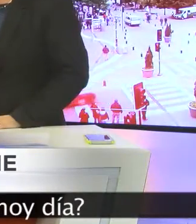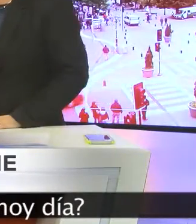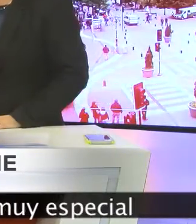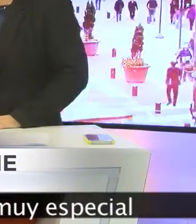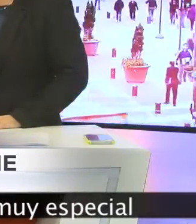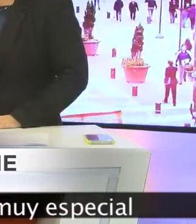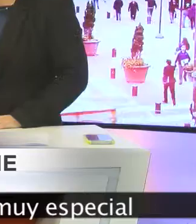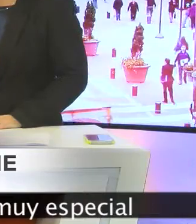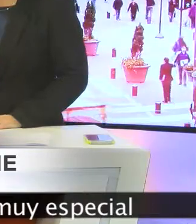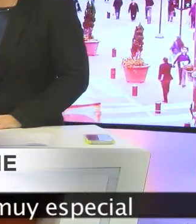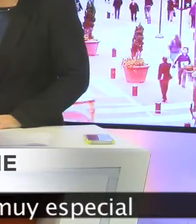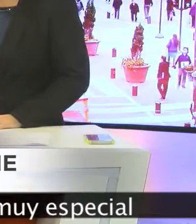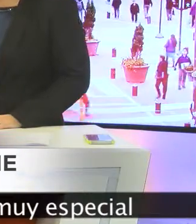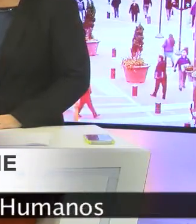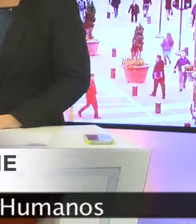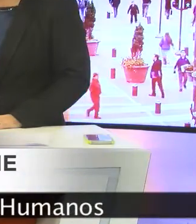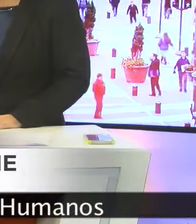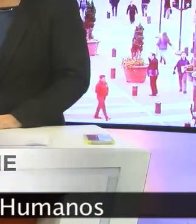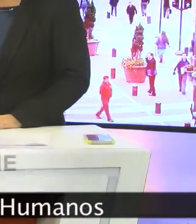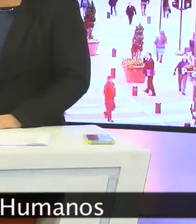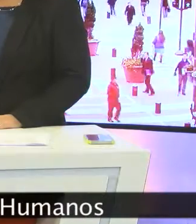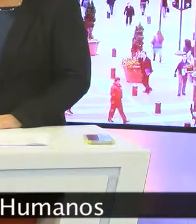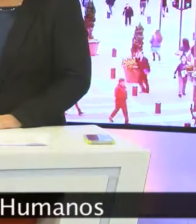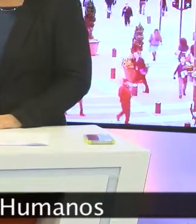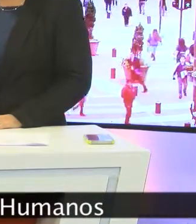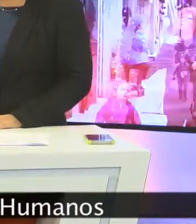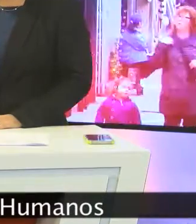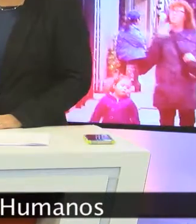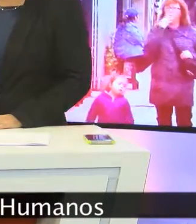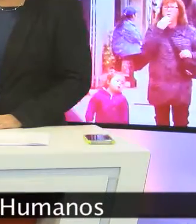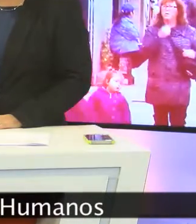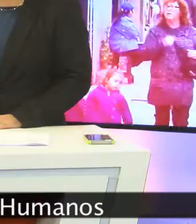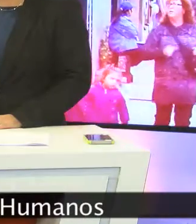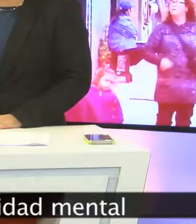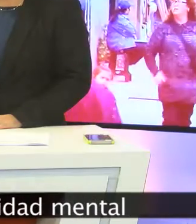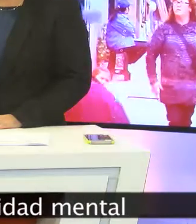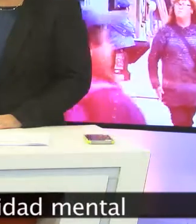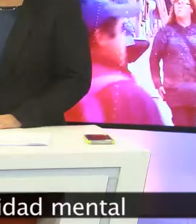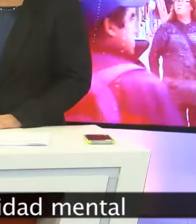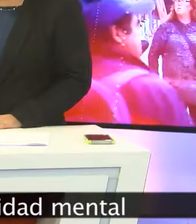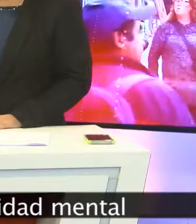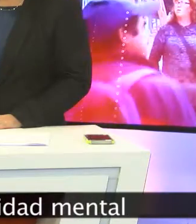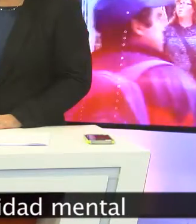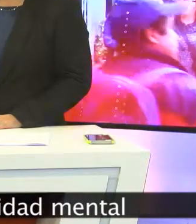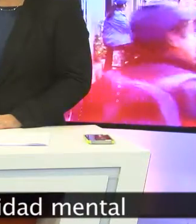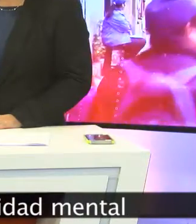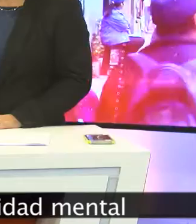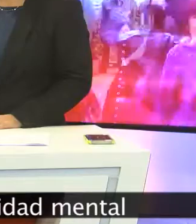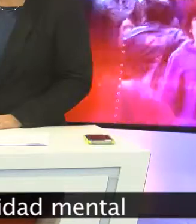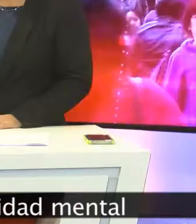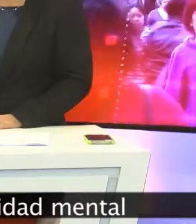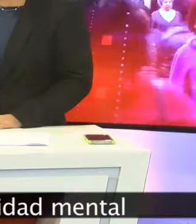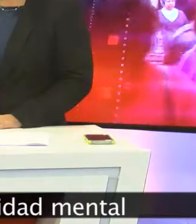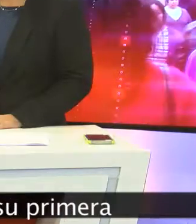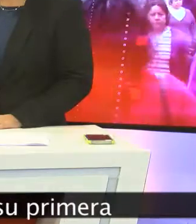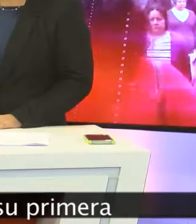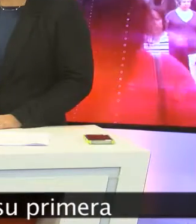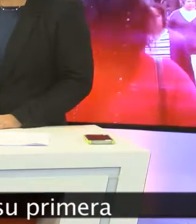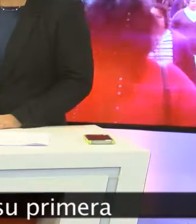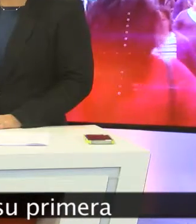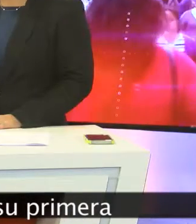hoy día? Hoy quiero saludar de manera muy especial al Observatorio de Derechos Humanos para las personas con discapacidad mental.